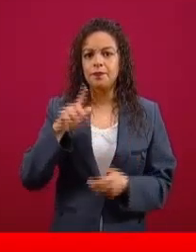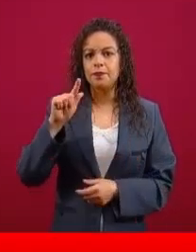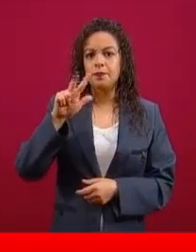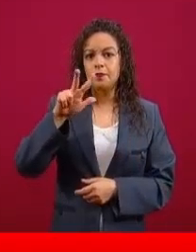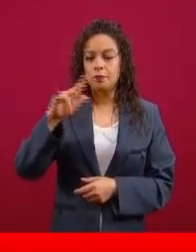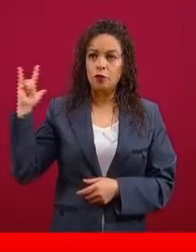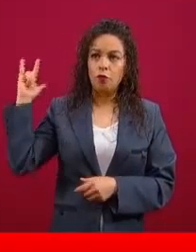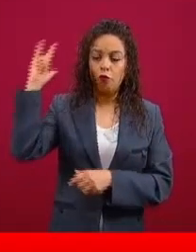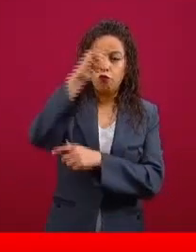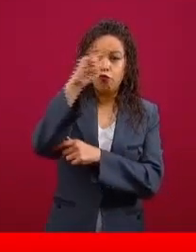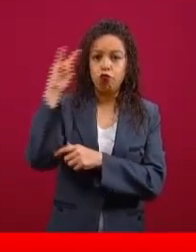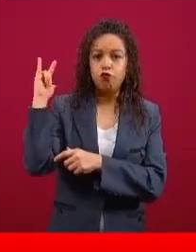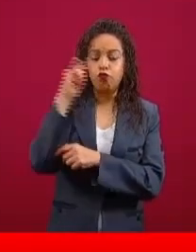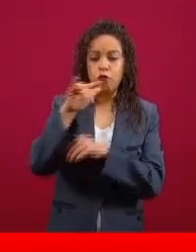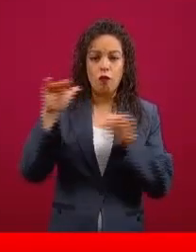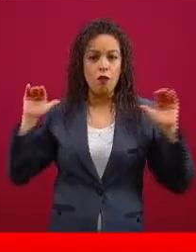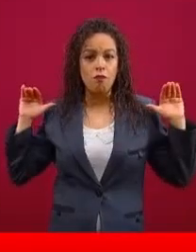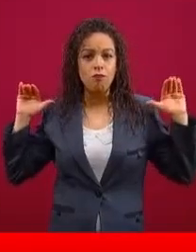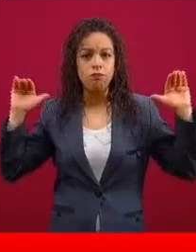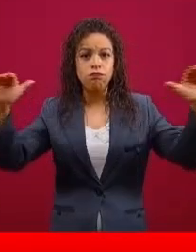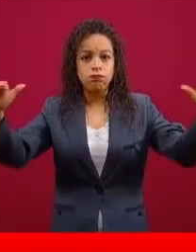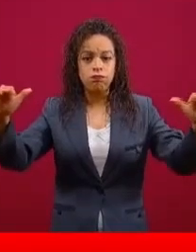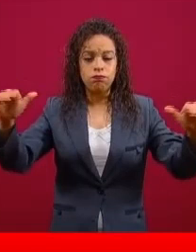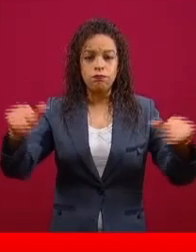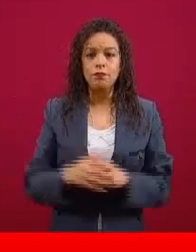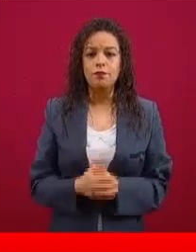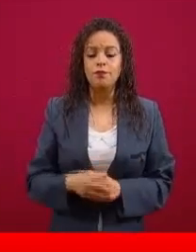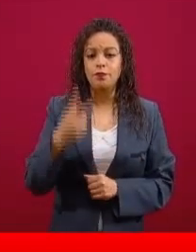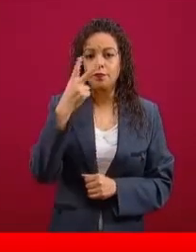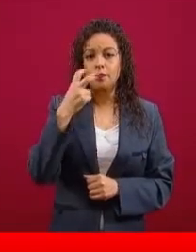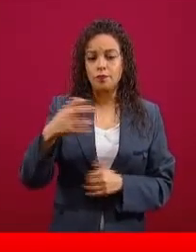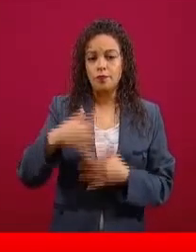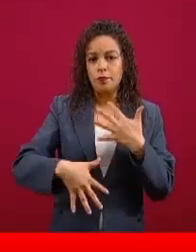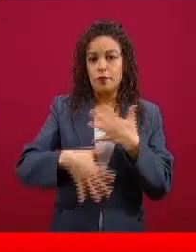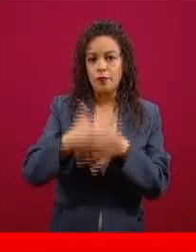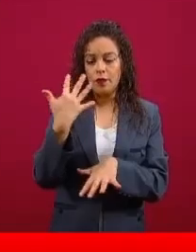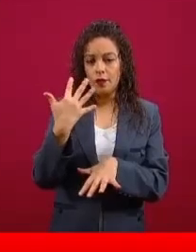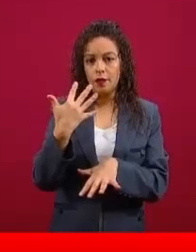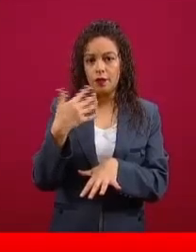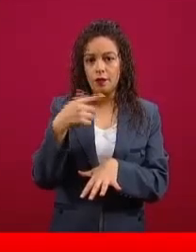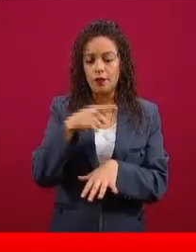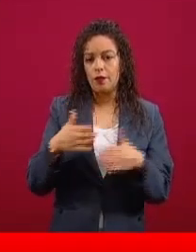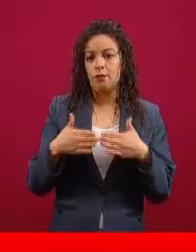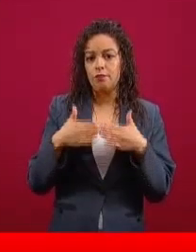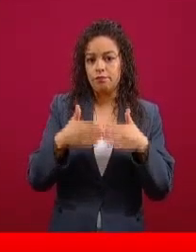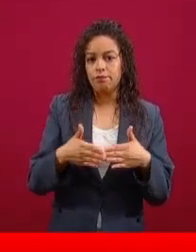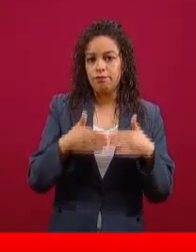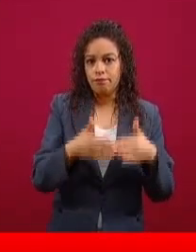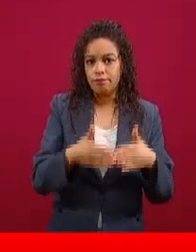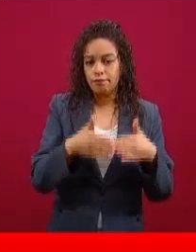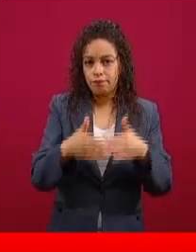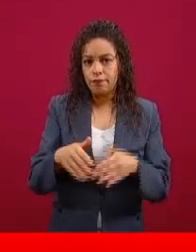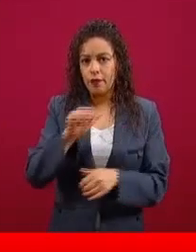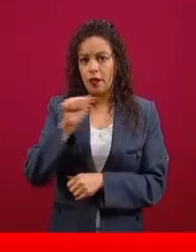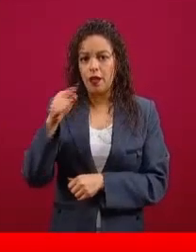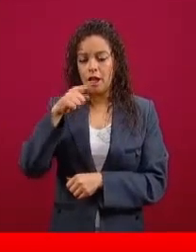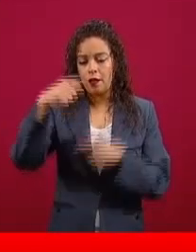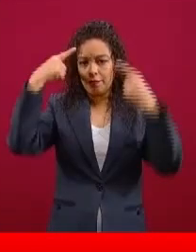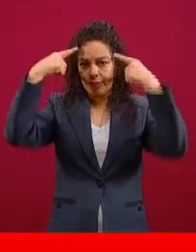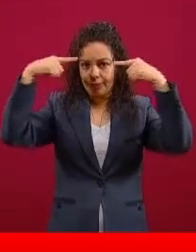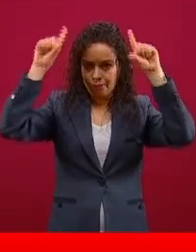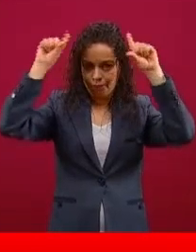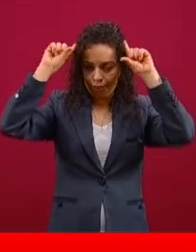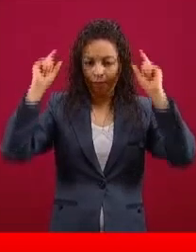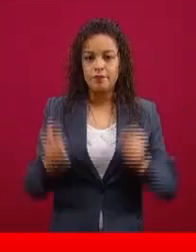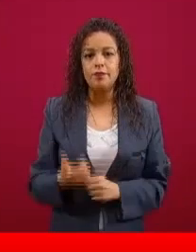de la Fuerza Aérea desplegadas, 215 buques y embarcaciones por parte de la Secretaría de Marina y